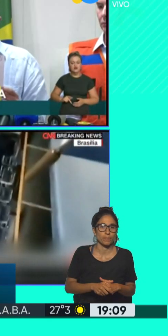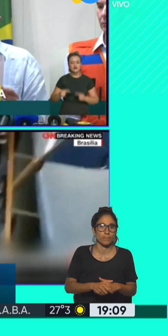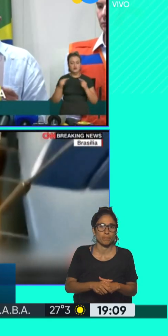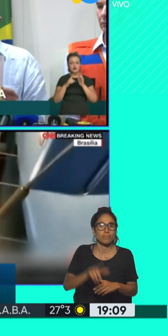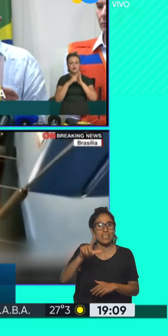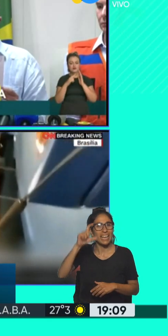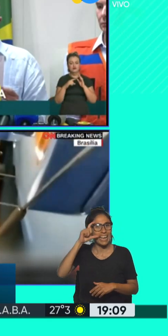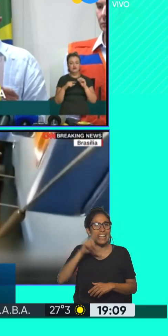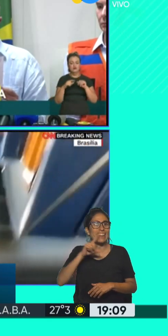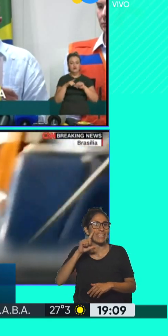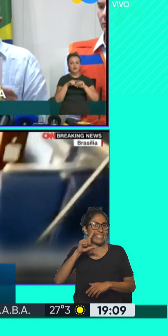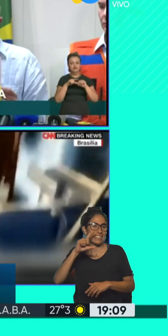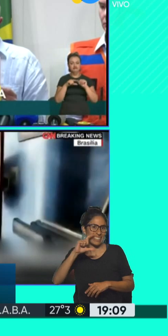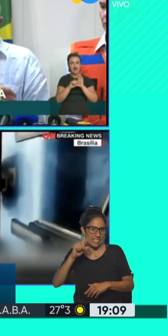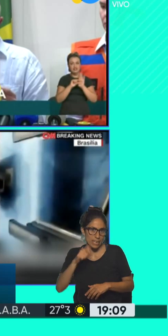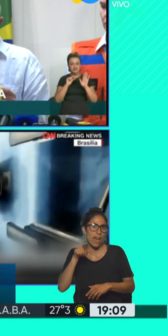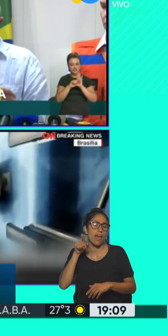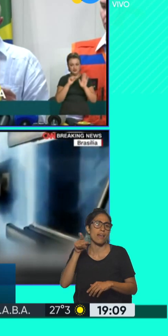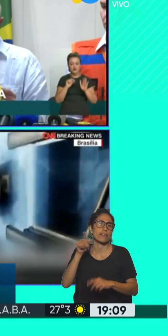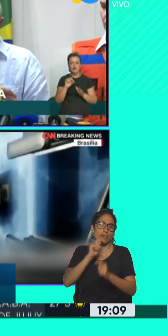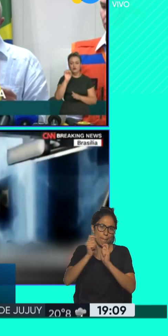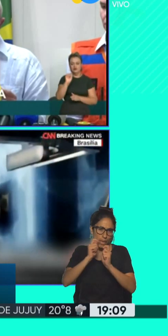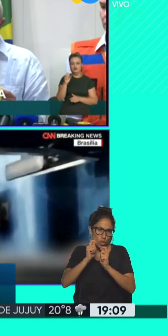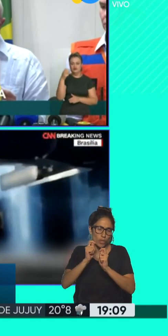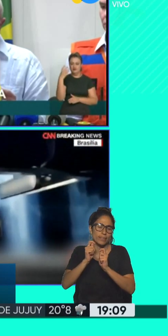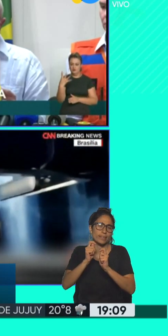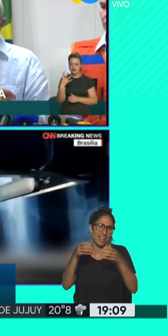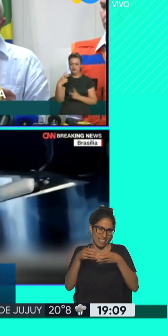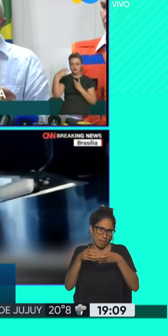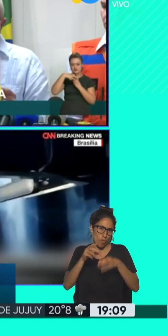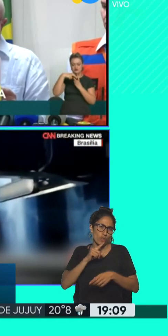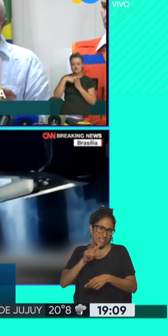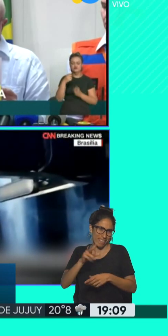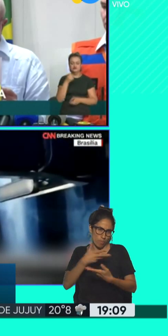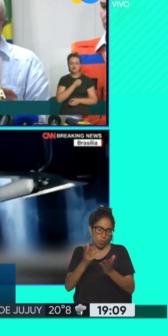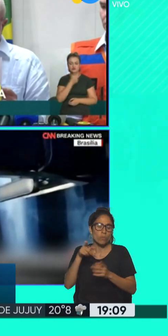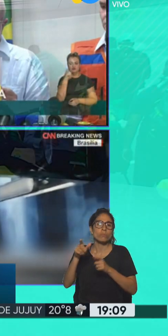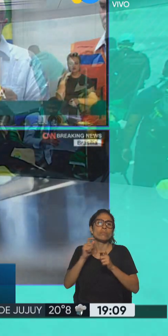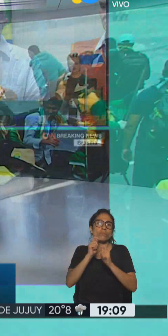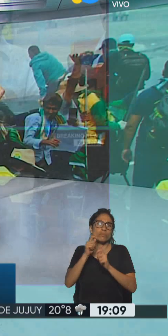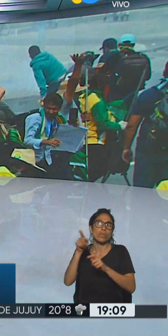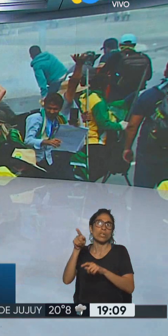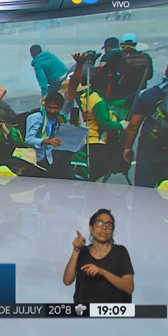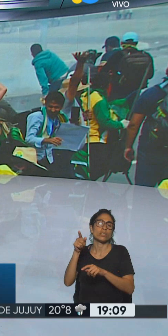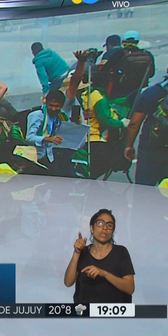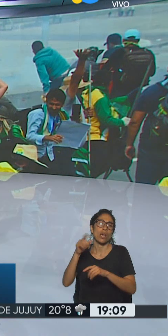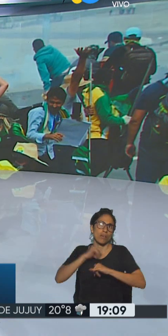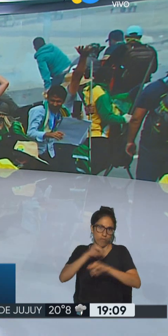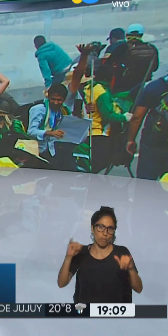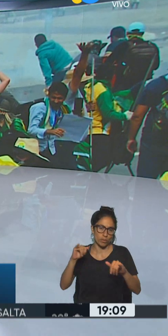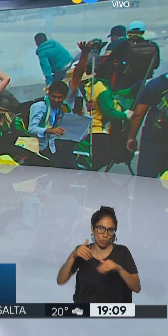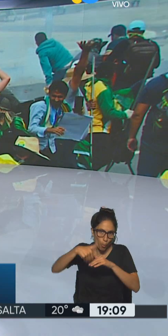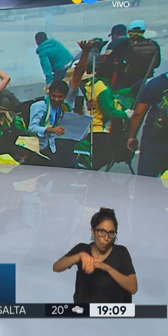Martínez también, quien tiene por supuesto que la información actualizada momento a momento entonces Lula